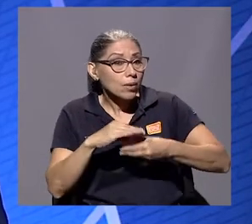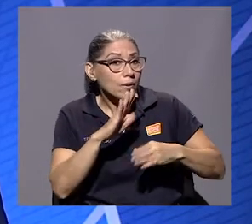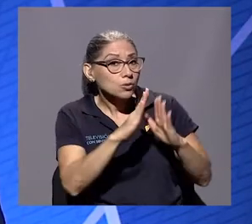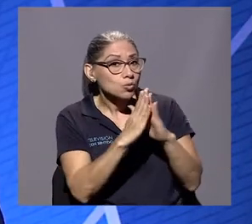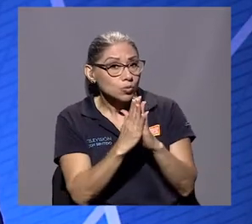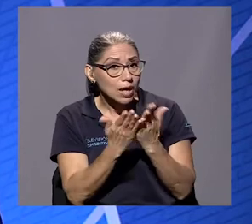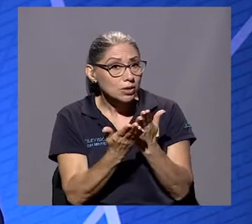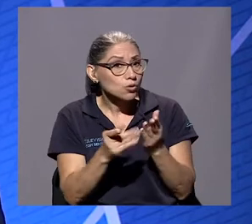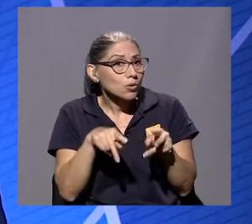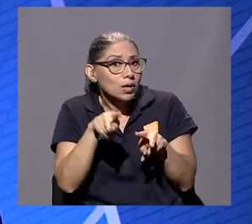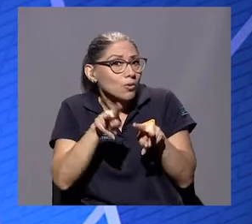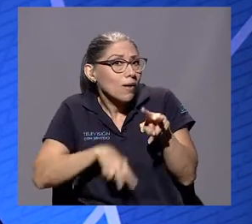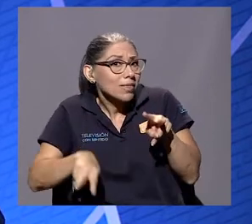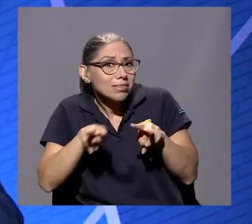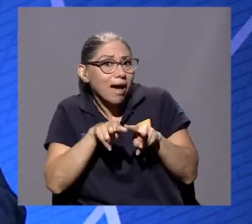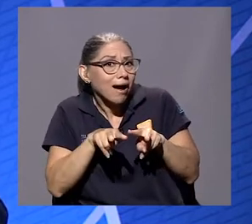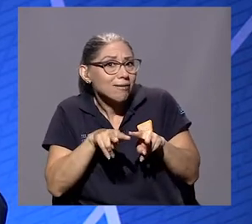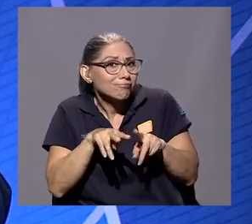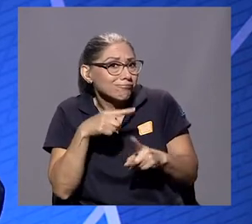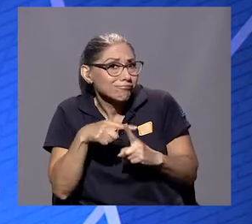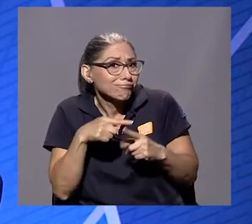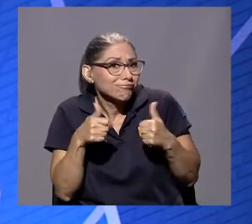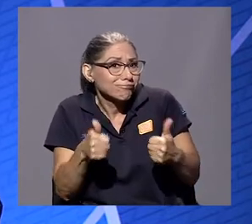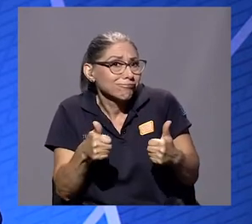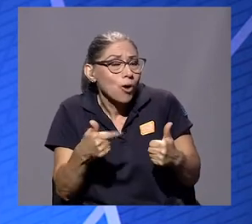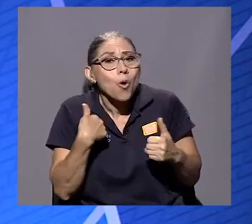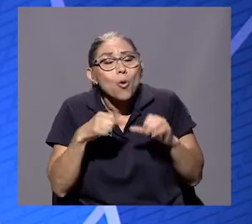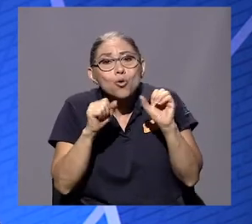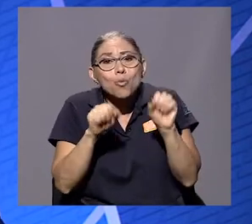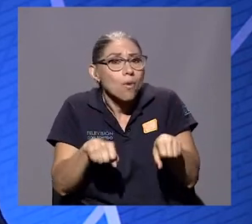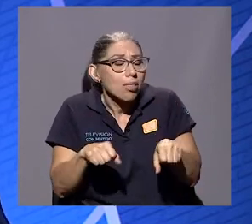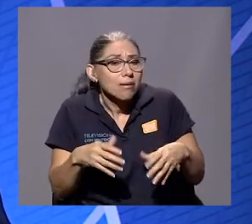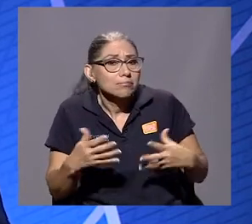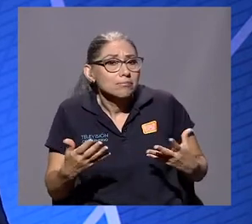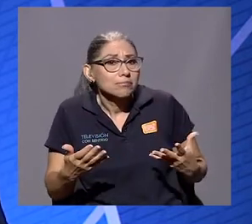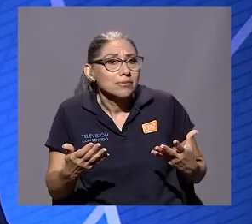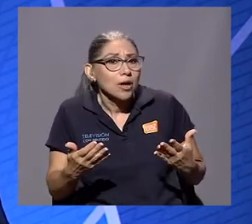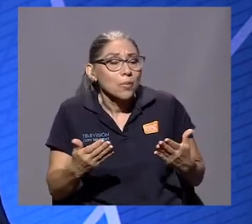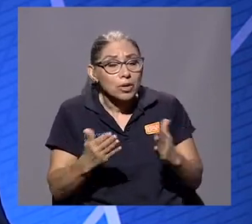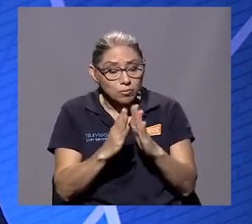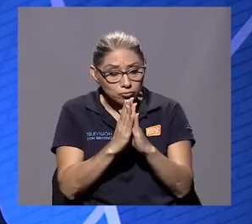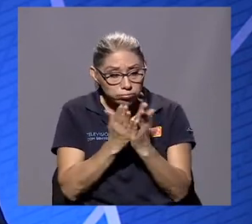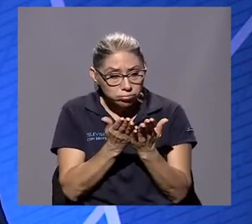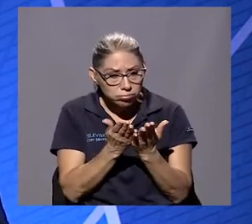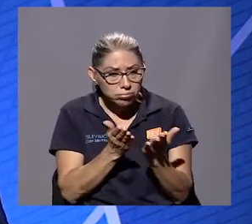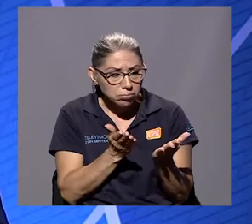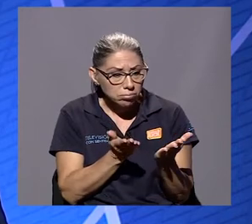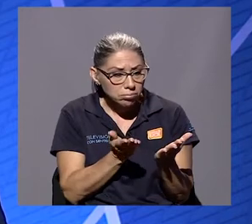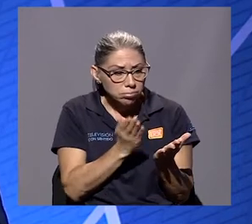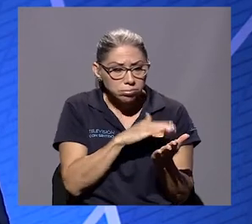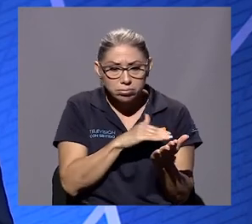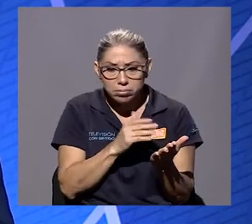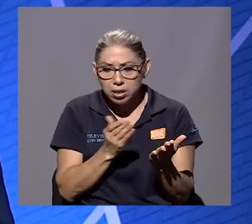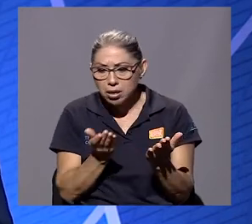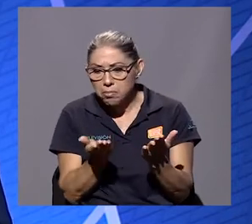su texto tiene una ventaja, uno puede hurgar en diferentes pedacitos y puede encontrarse muchas